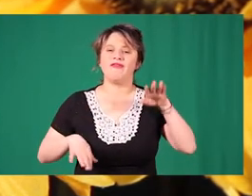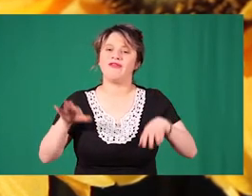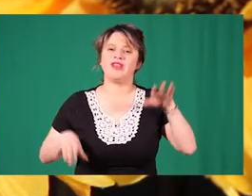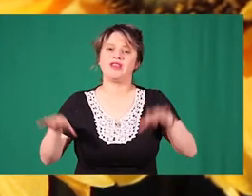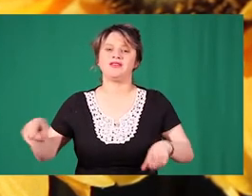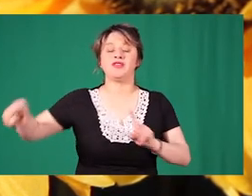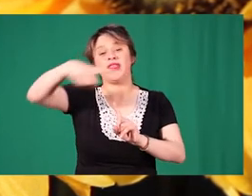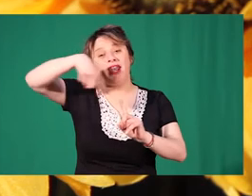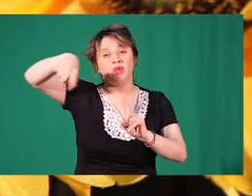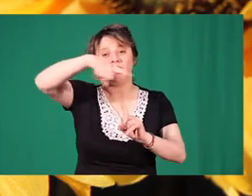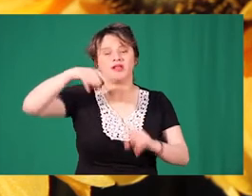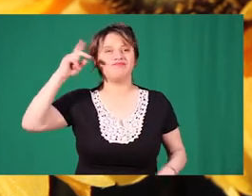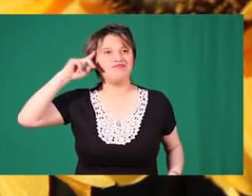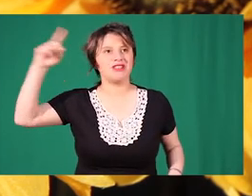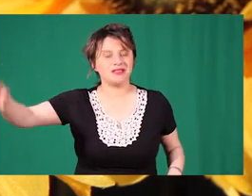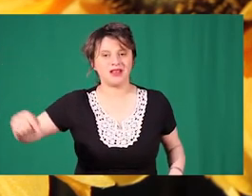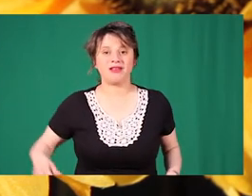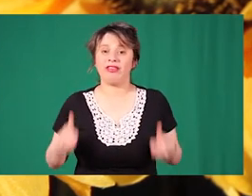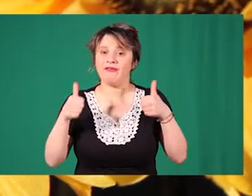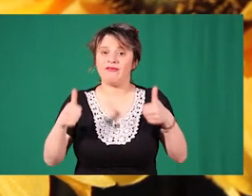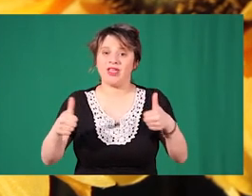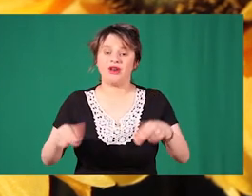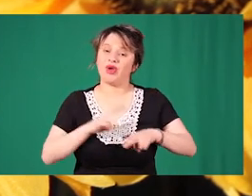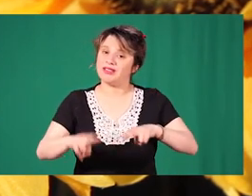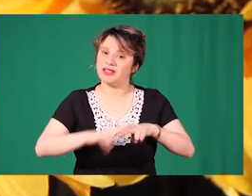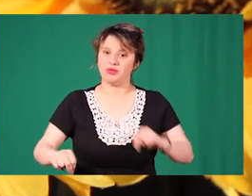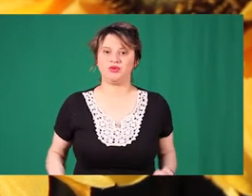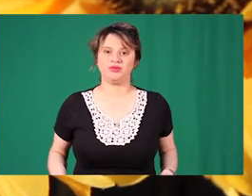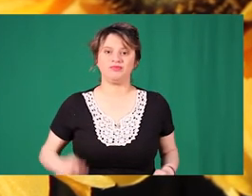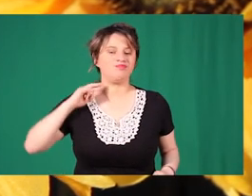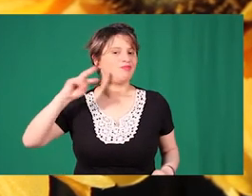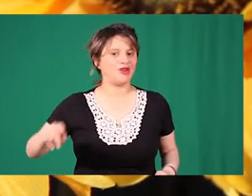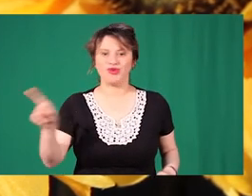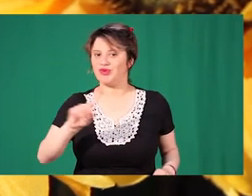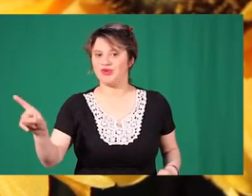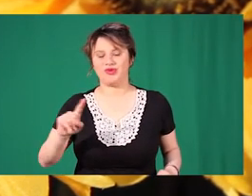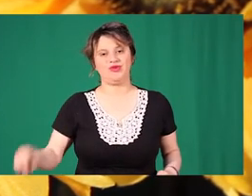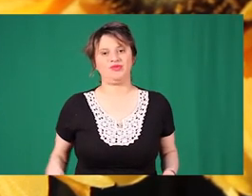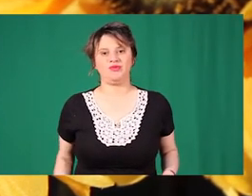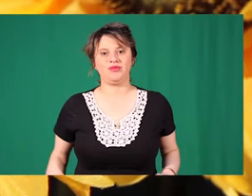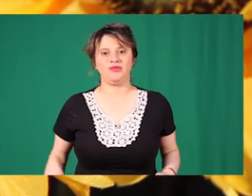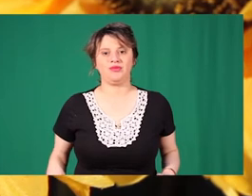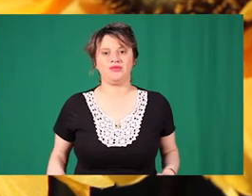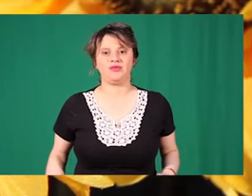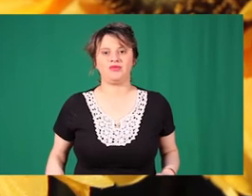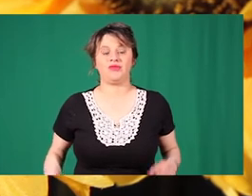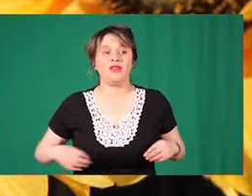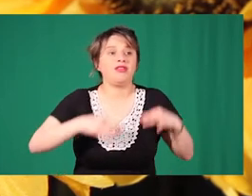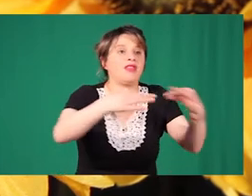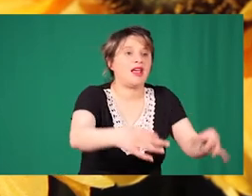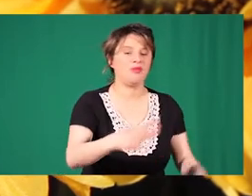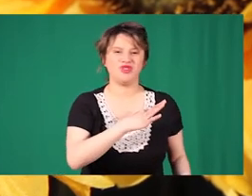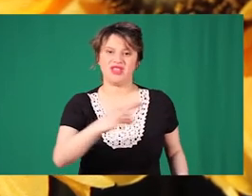Nuestra naturaleza nos hace pensar Que es correcto lo que hacemos Pero no siempre es así Si